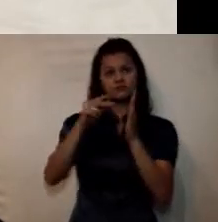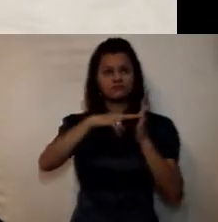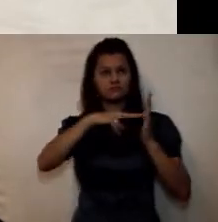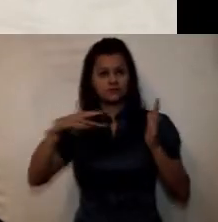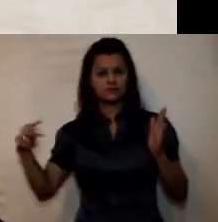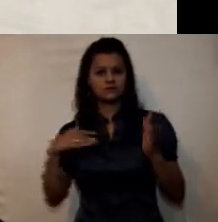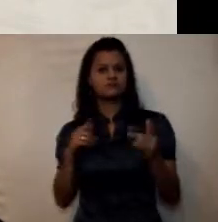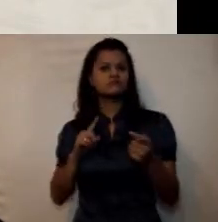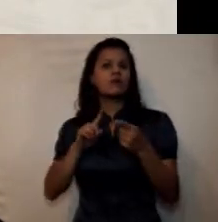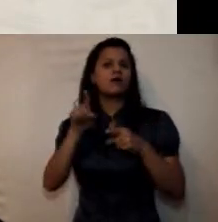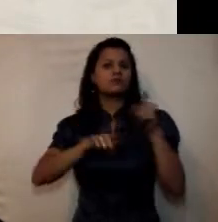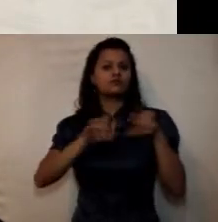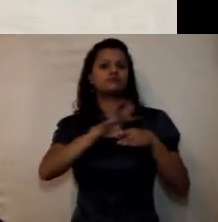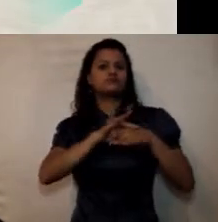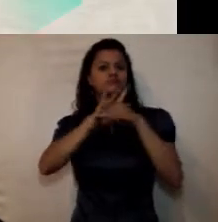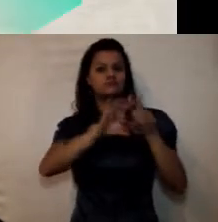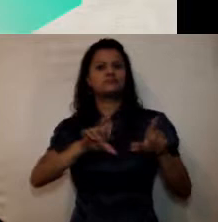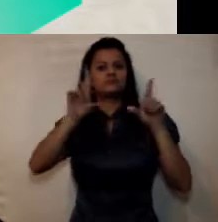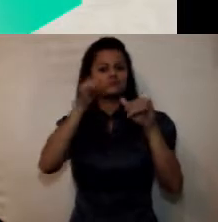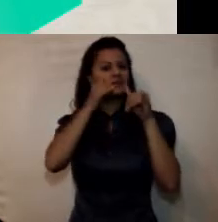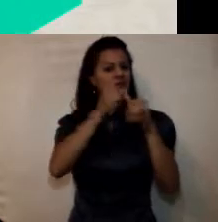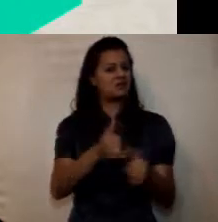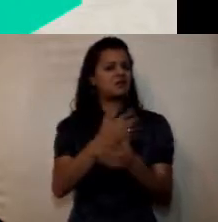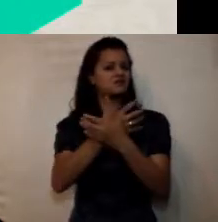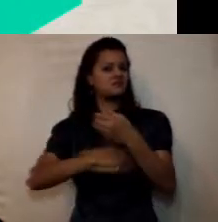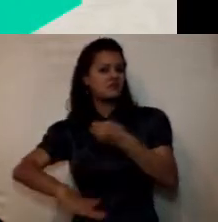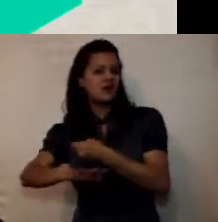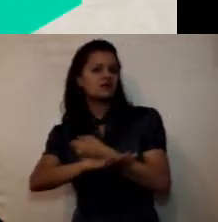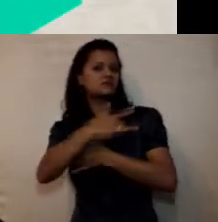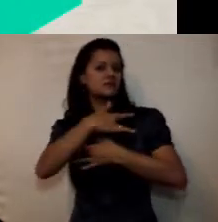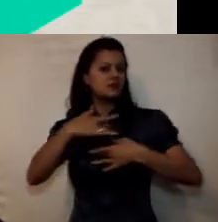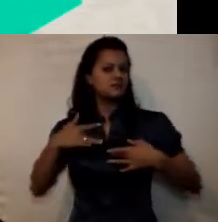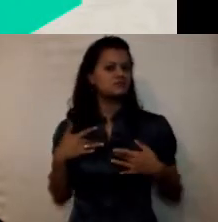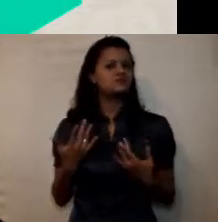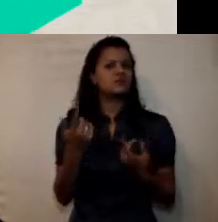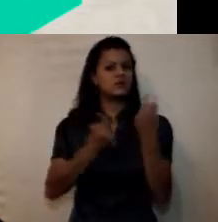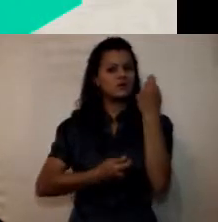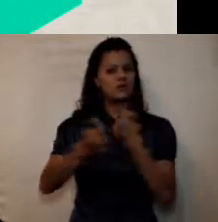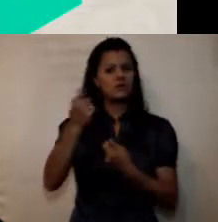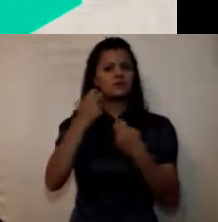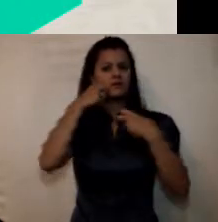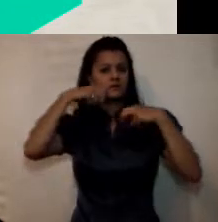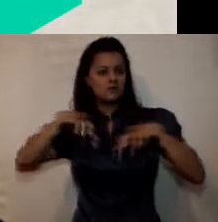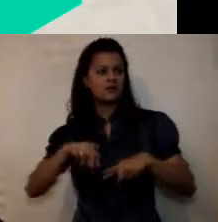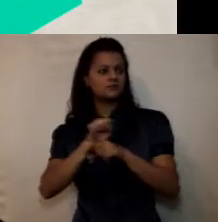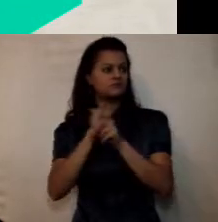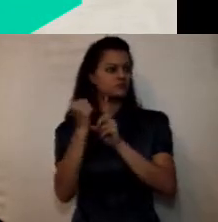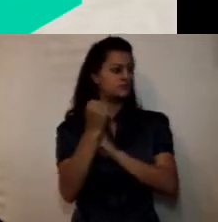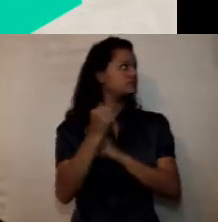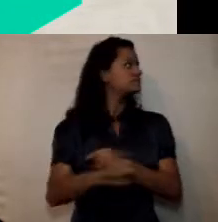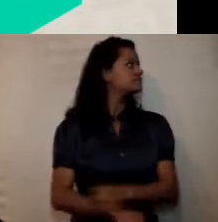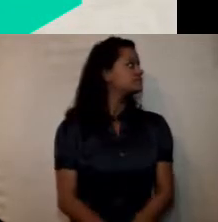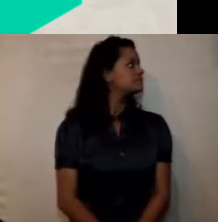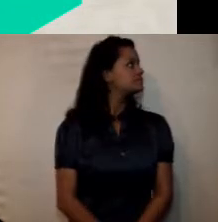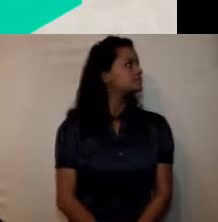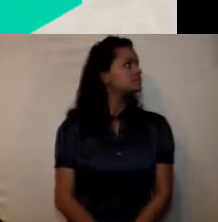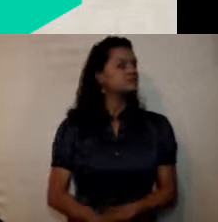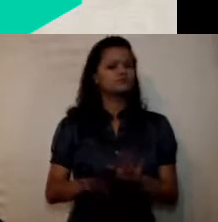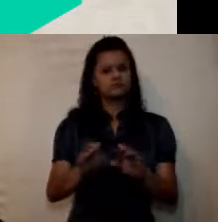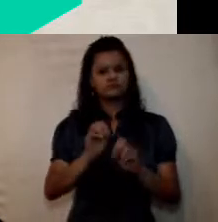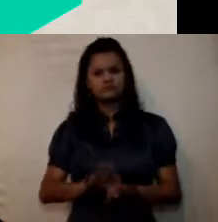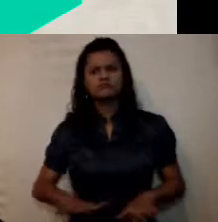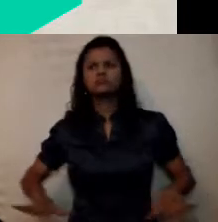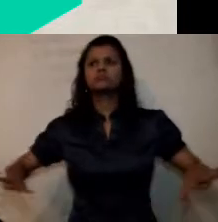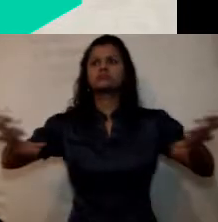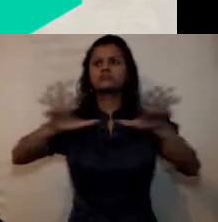doctorado en las áreas de ingeniería ciencias básicas de la salud económicas humanas y sociales la cobertura de esta